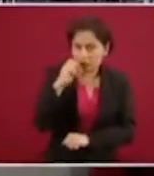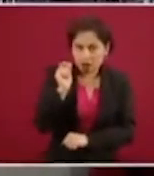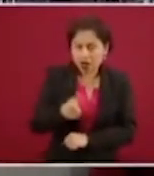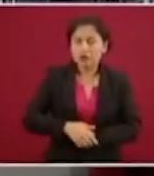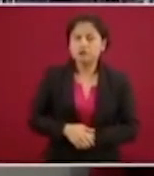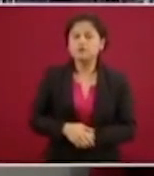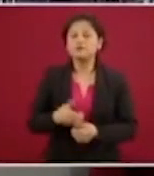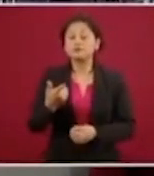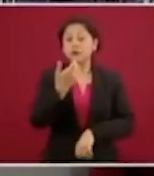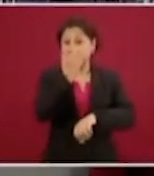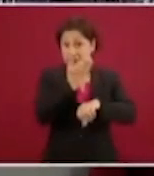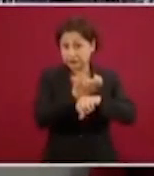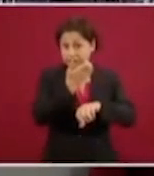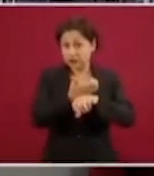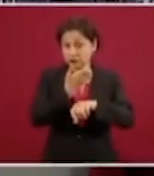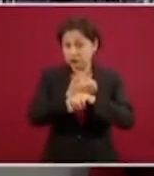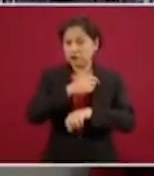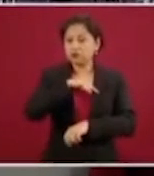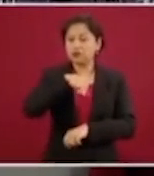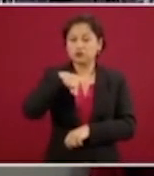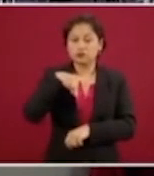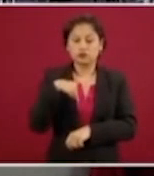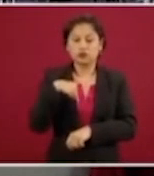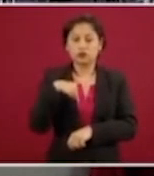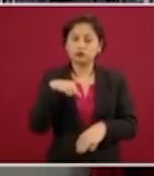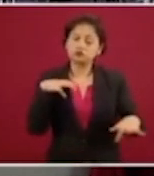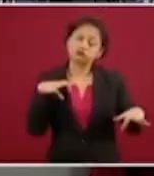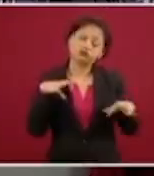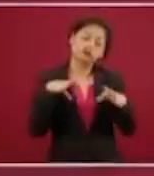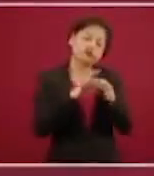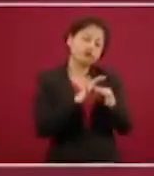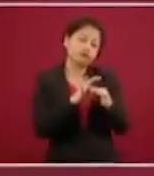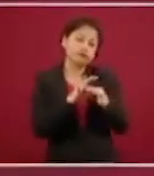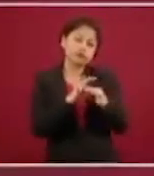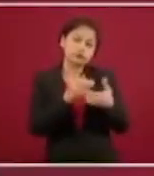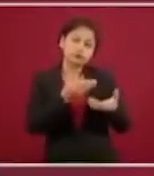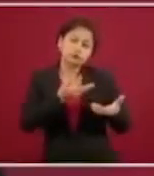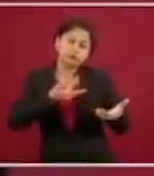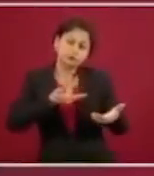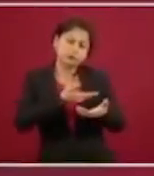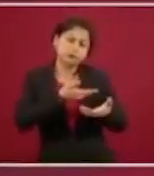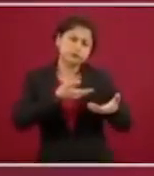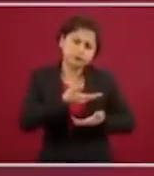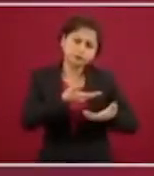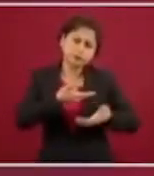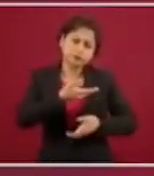Con Estados Unidos tenemos una, diría yo, muy estrecha relación, entendemos perfectamente bien,